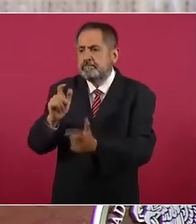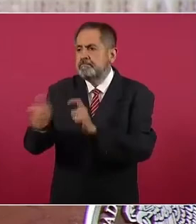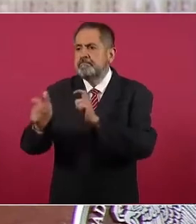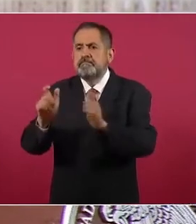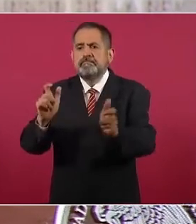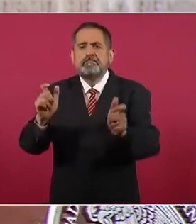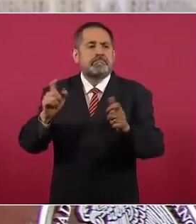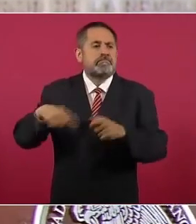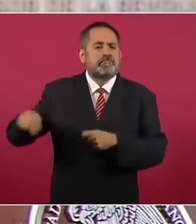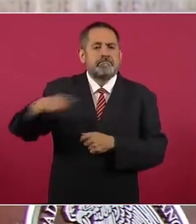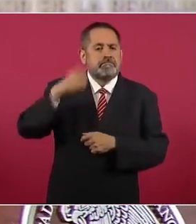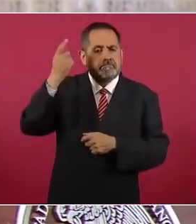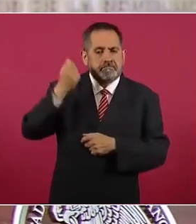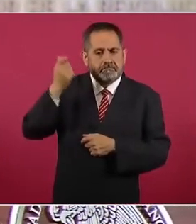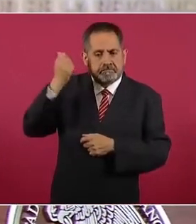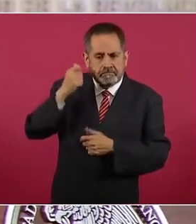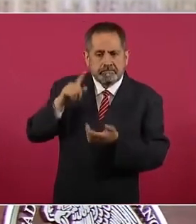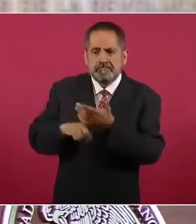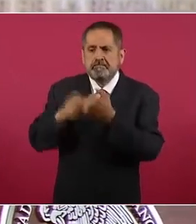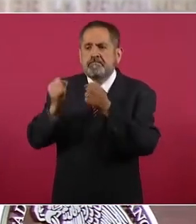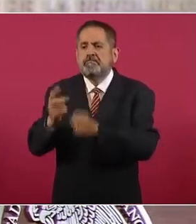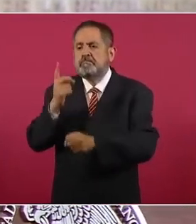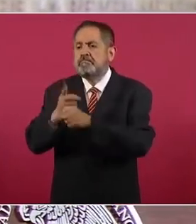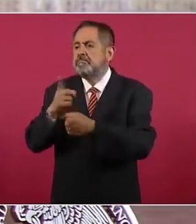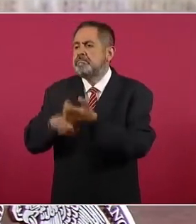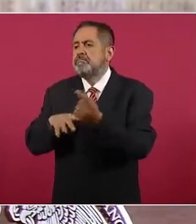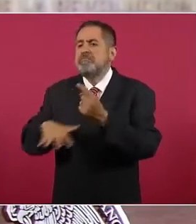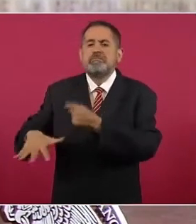de pensiones y a la seguridad social